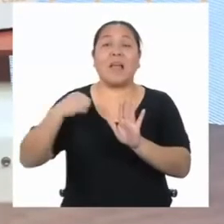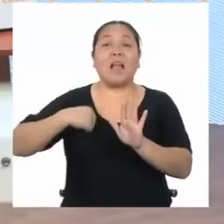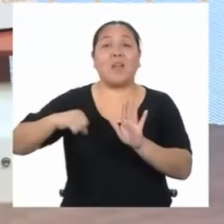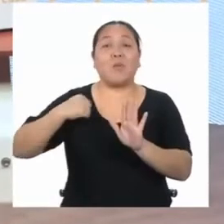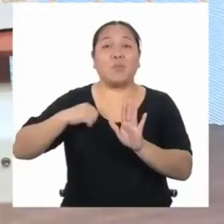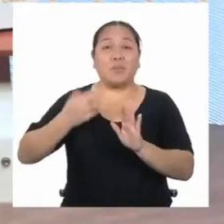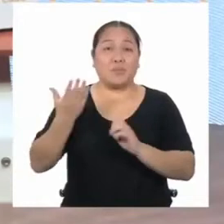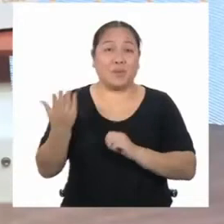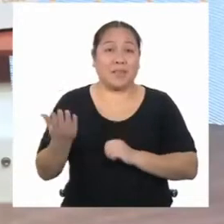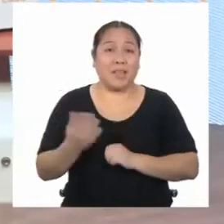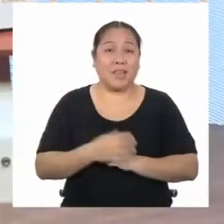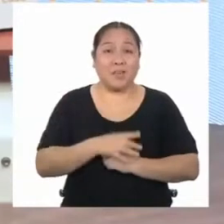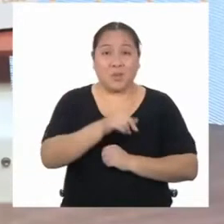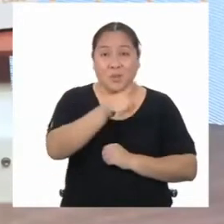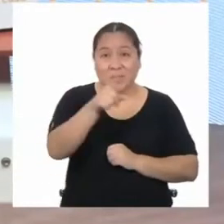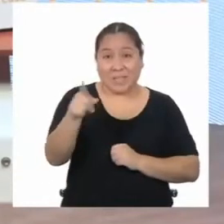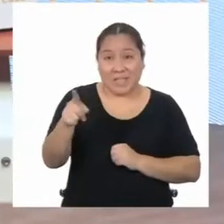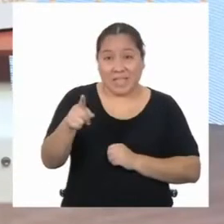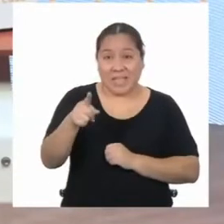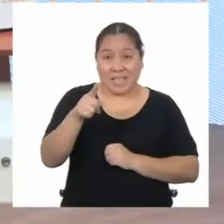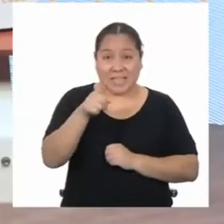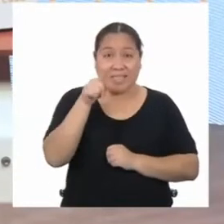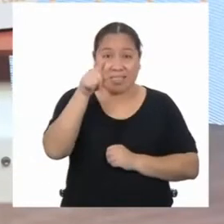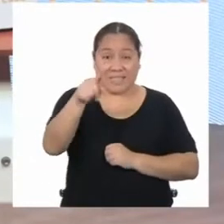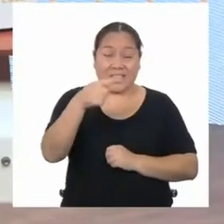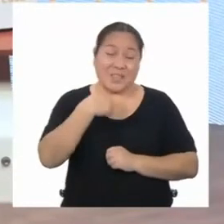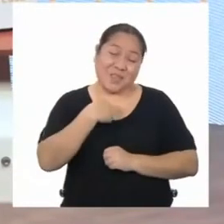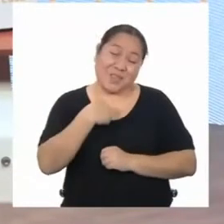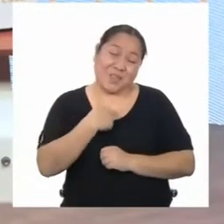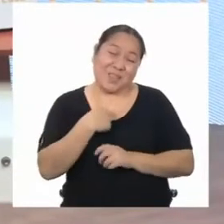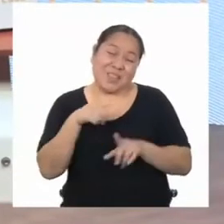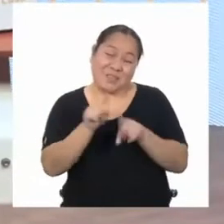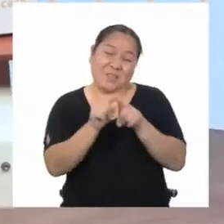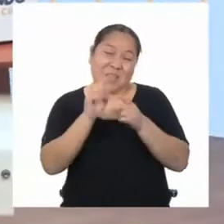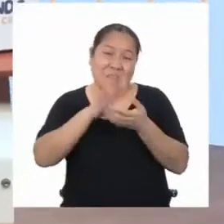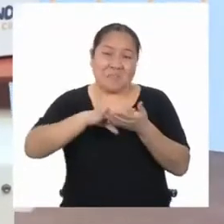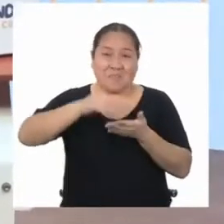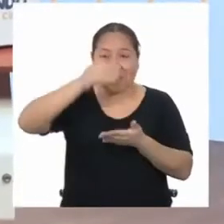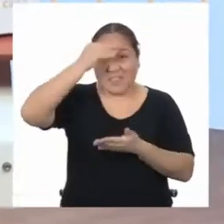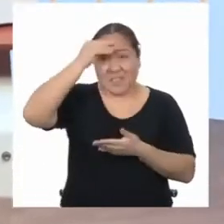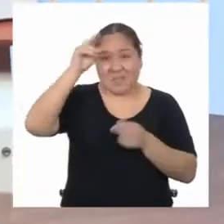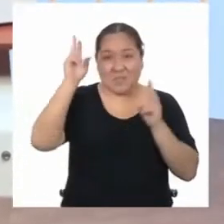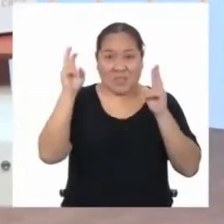municipalidad. Y ustedes y yo aprenderemos algo nuevo, ¿sí?